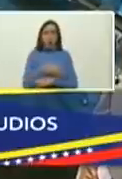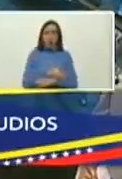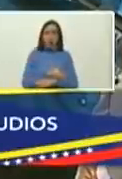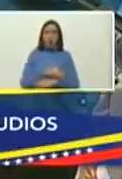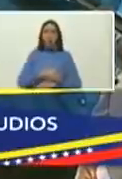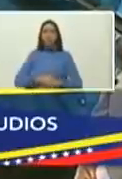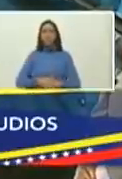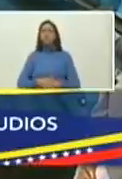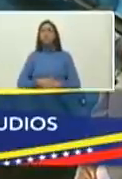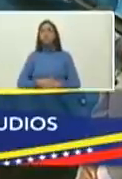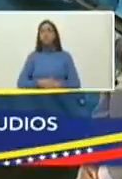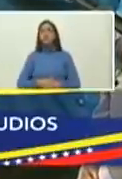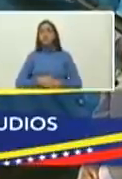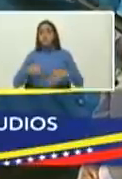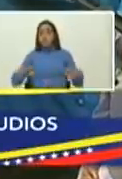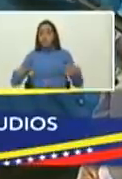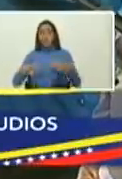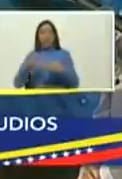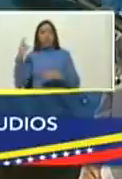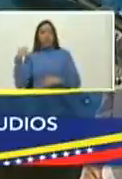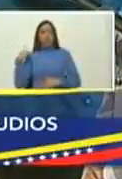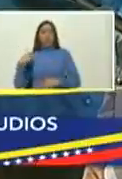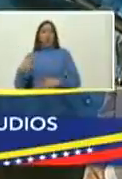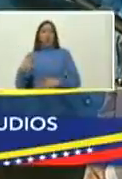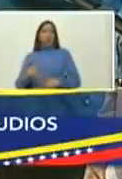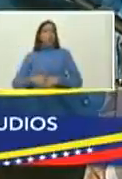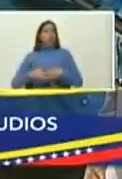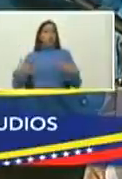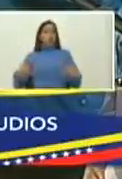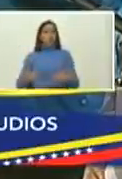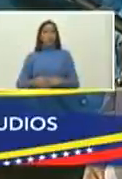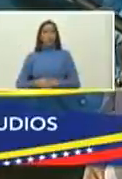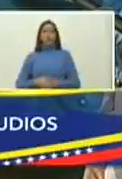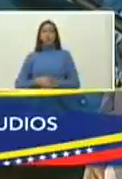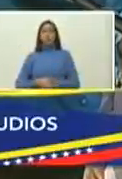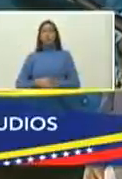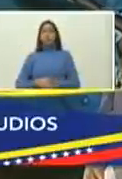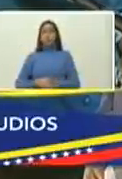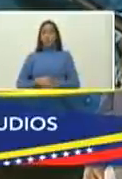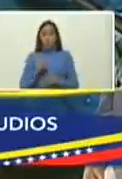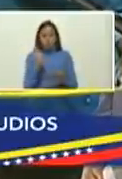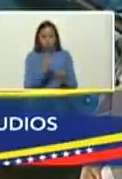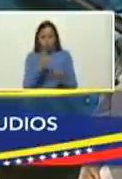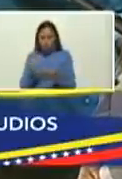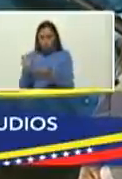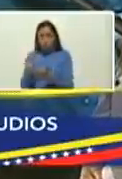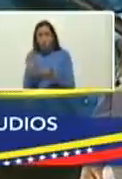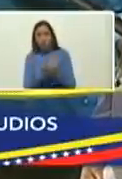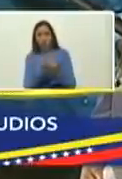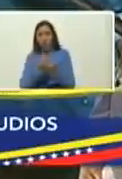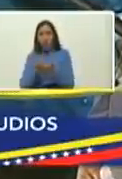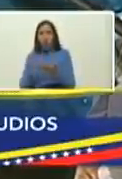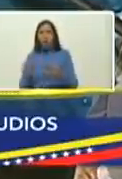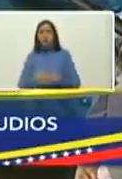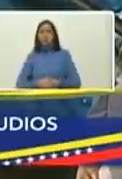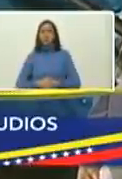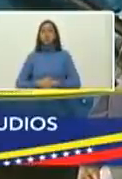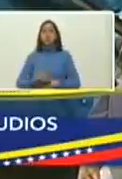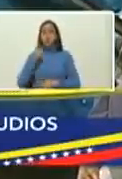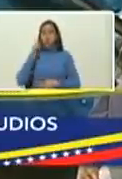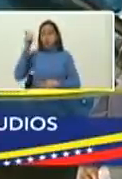y con ese equipo que tenía le metieron la lupa a fondo a toda esta sobra y que Carlos Gómez Gómez